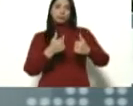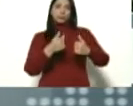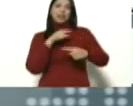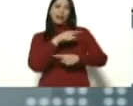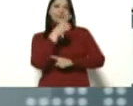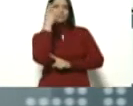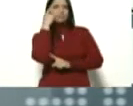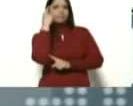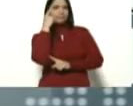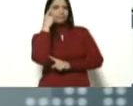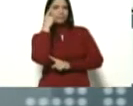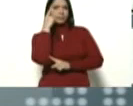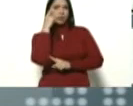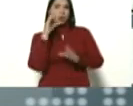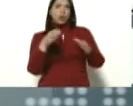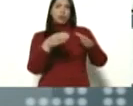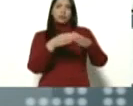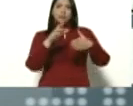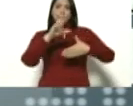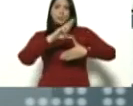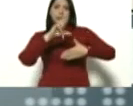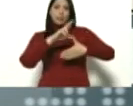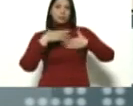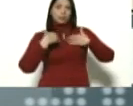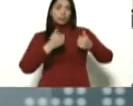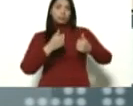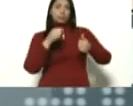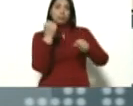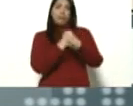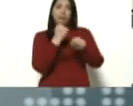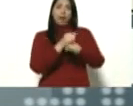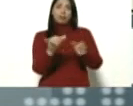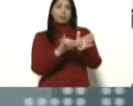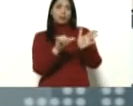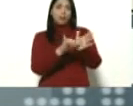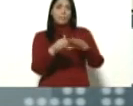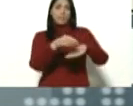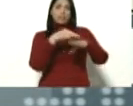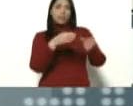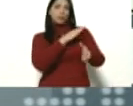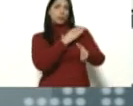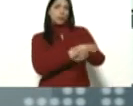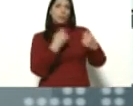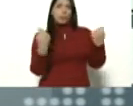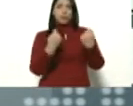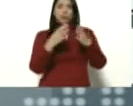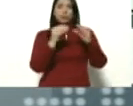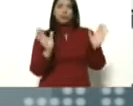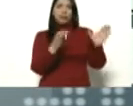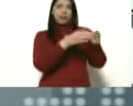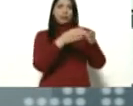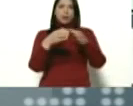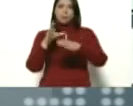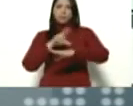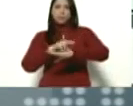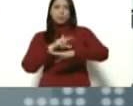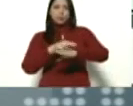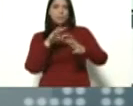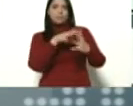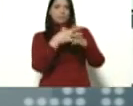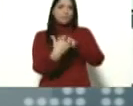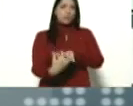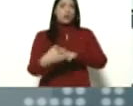ellos saben, la OEPS trabaja muy cercano con el ministro del Poder Popular, con todo su equipo, con la misión Barrio